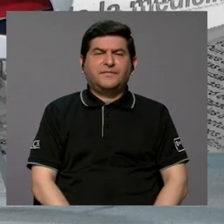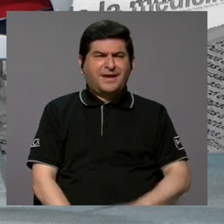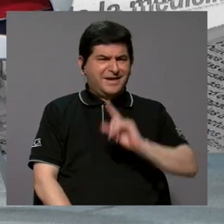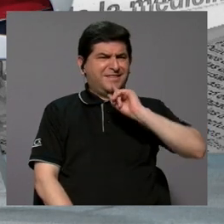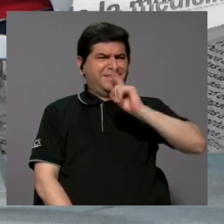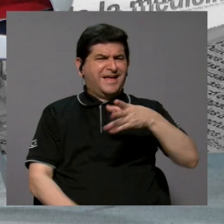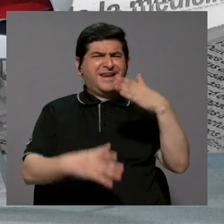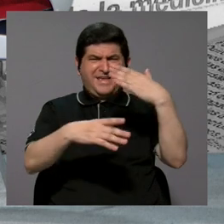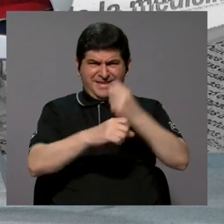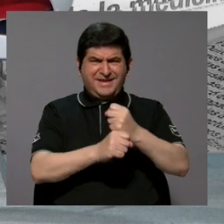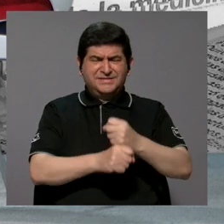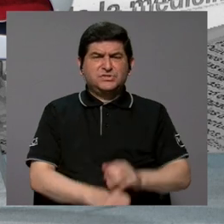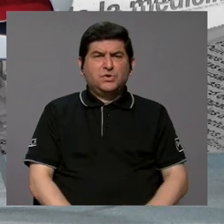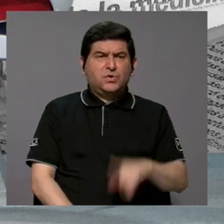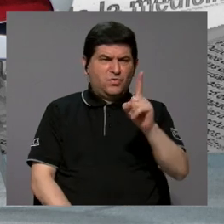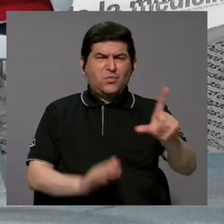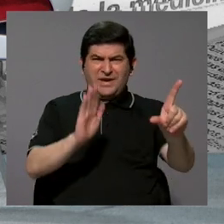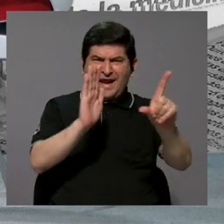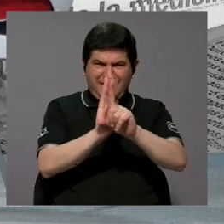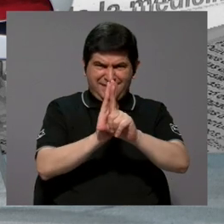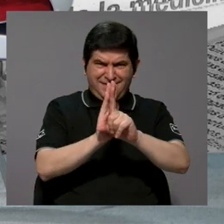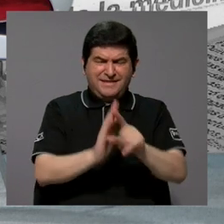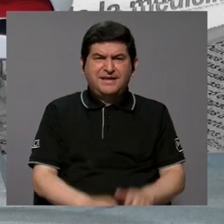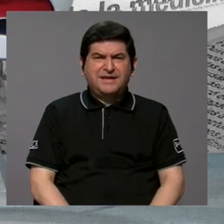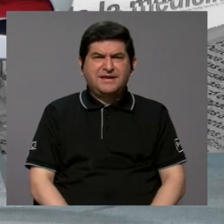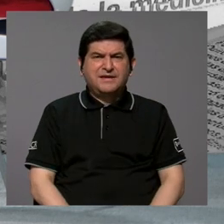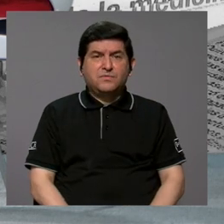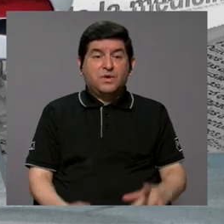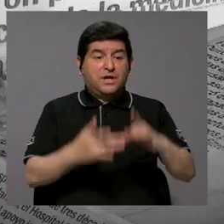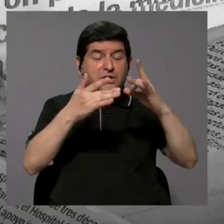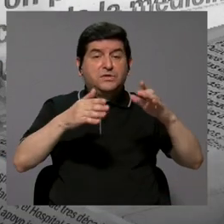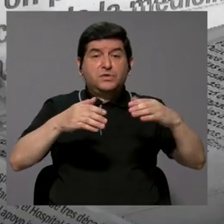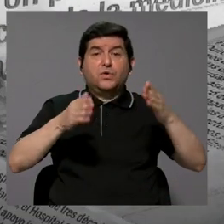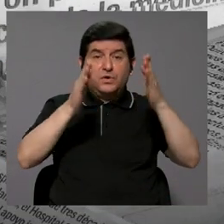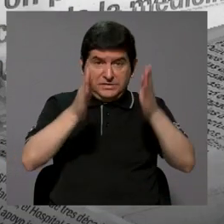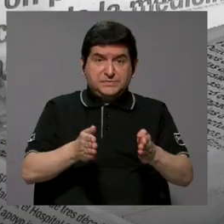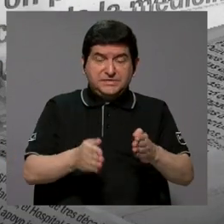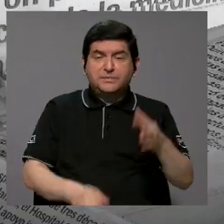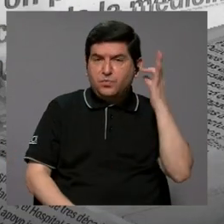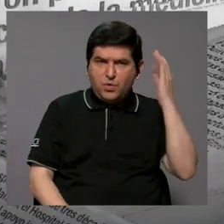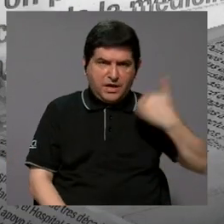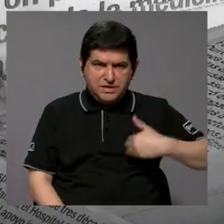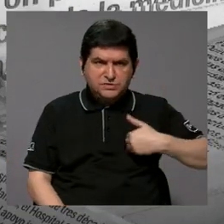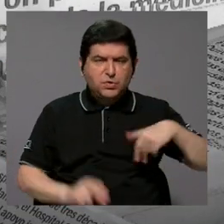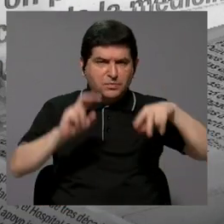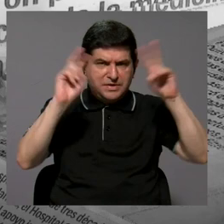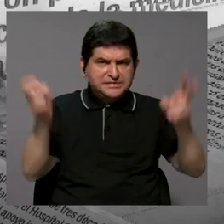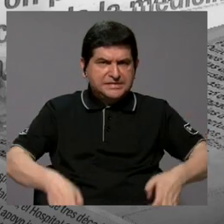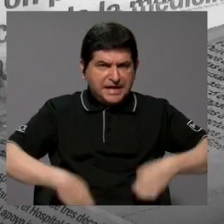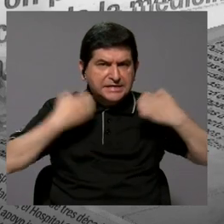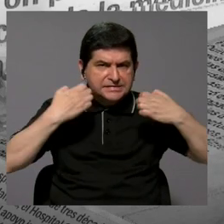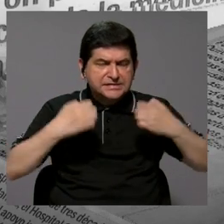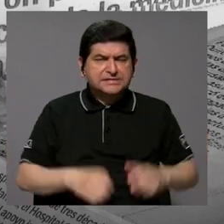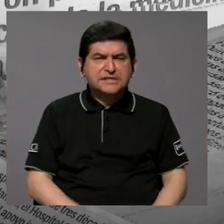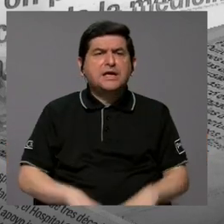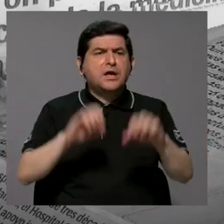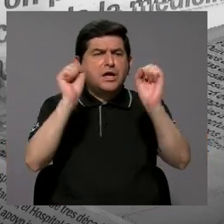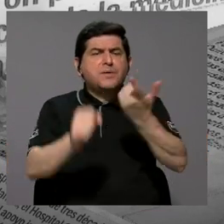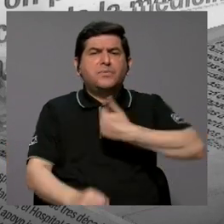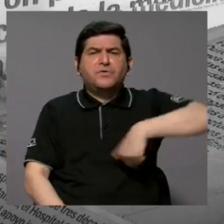pronunciamiento hacia una ley cuando realmente hay expertos y expertas en esos temas y nos hubieran